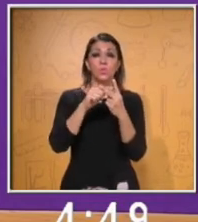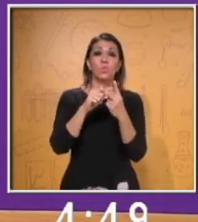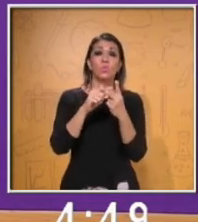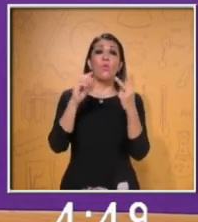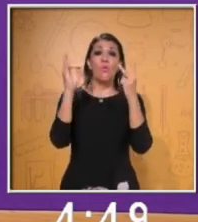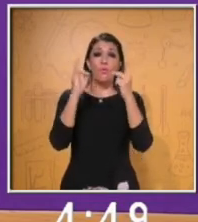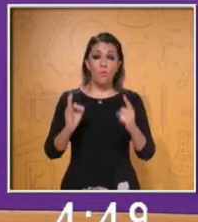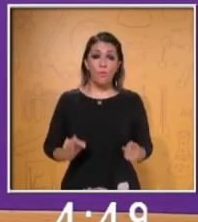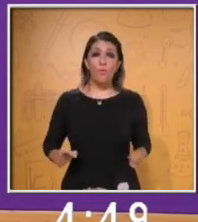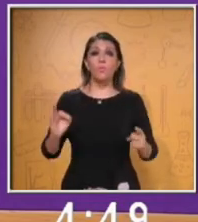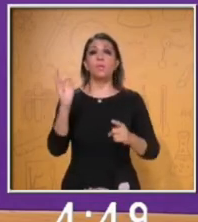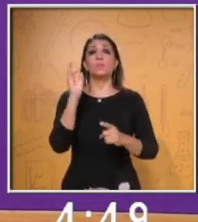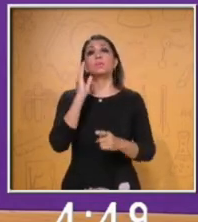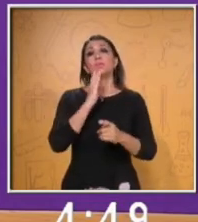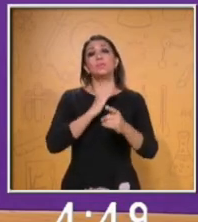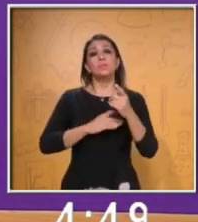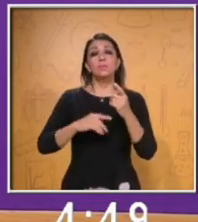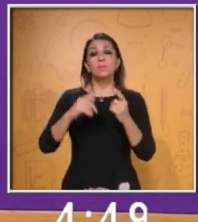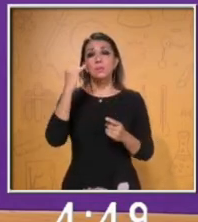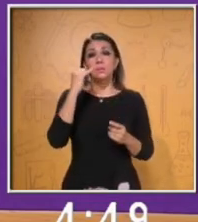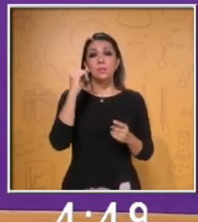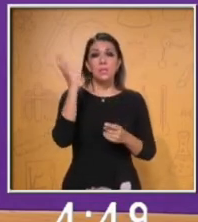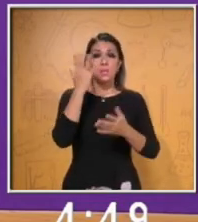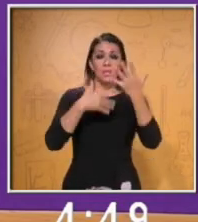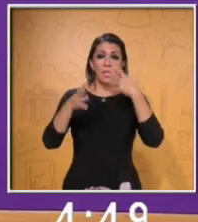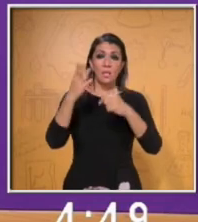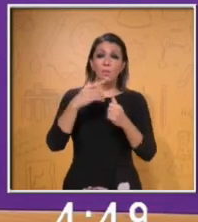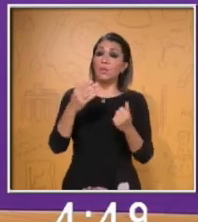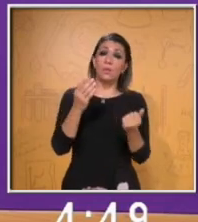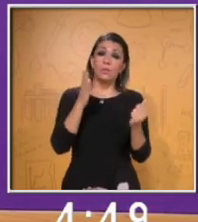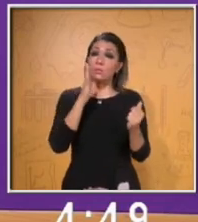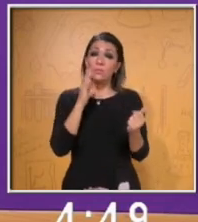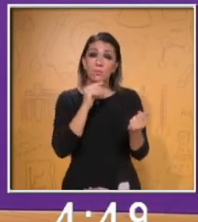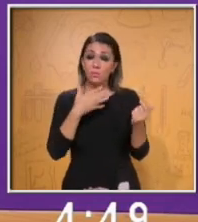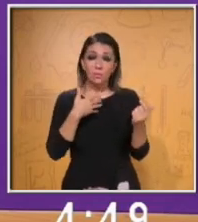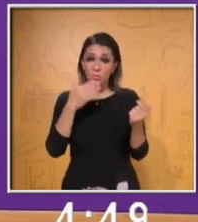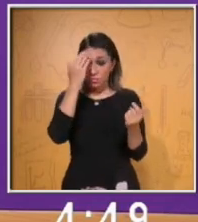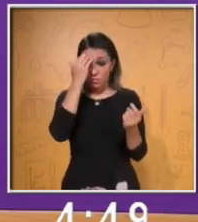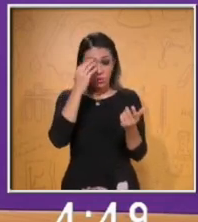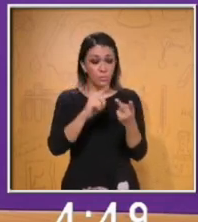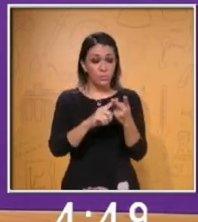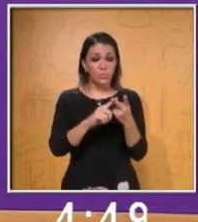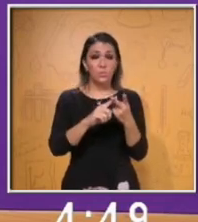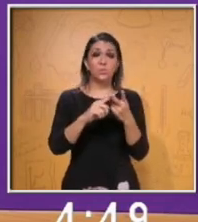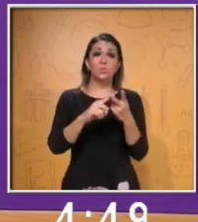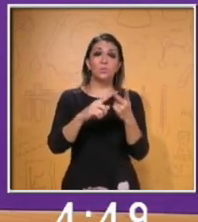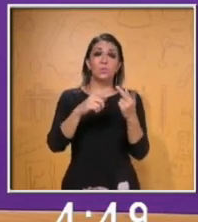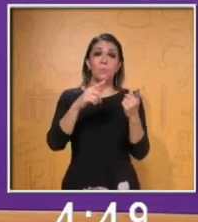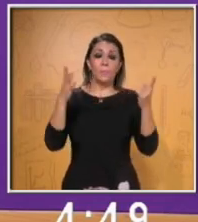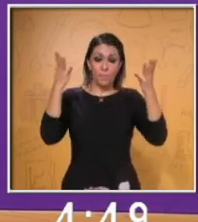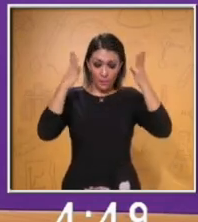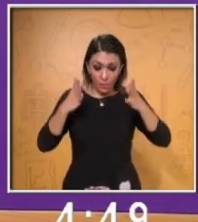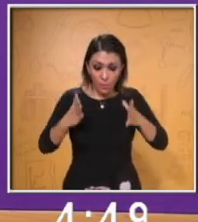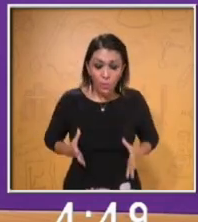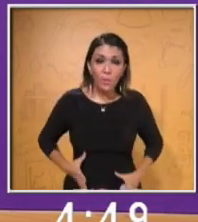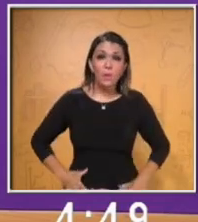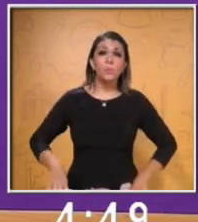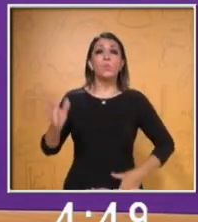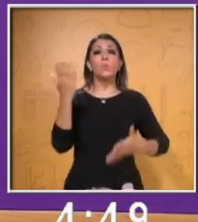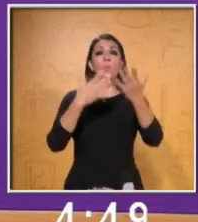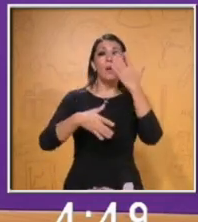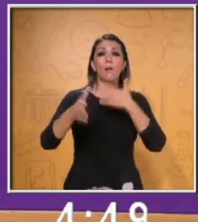lenguaje que no habíamos visto en las clases anteriores. En las clases anteriores vimos lenguaje no verbal, que podría ser el corporal o el que